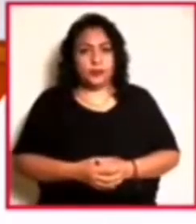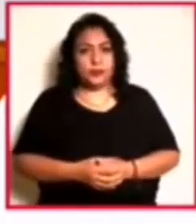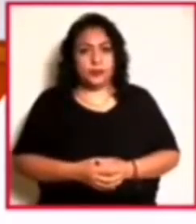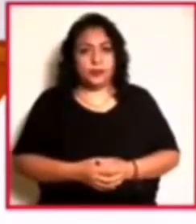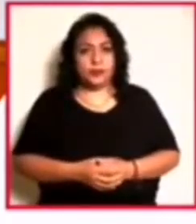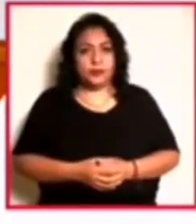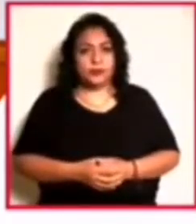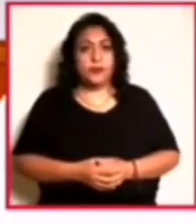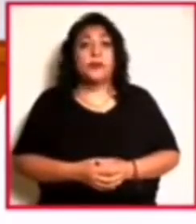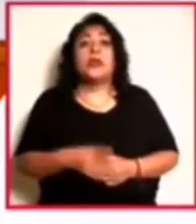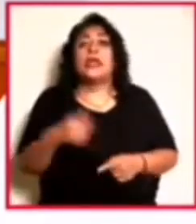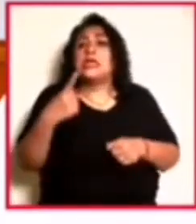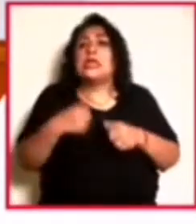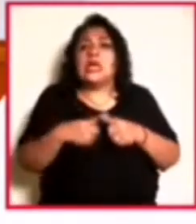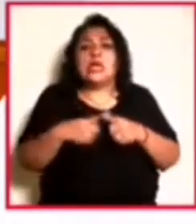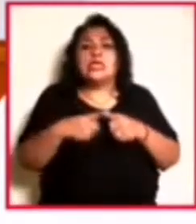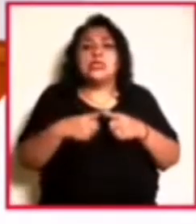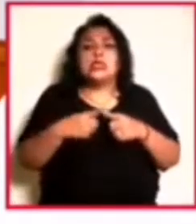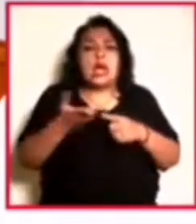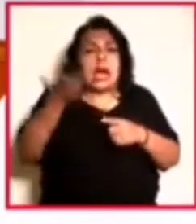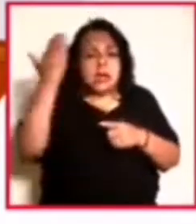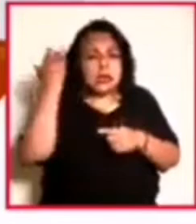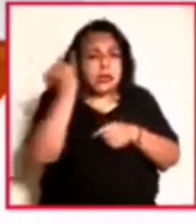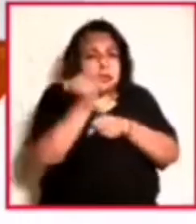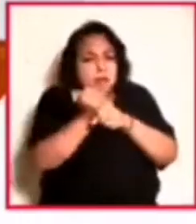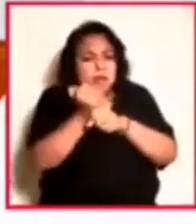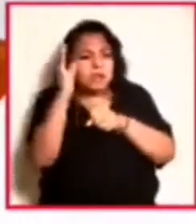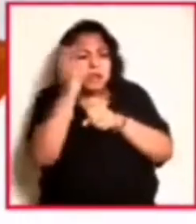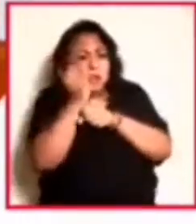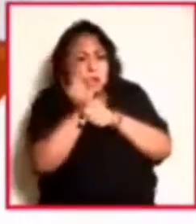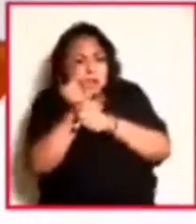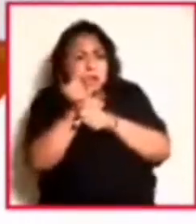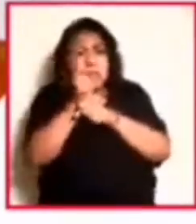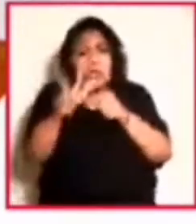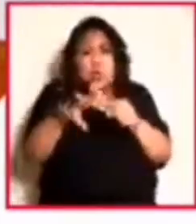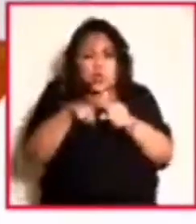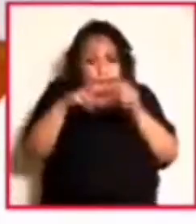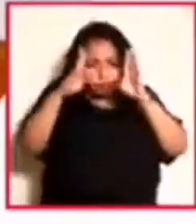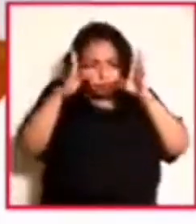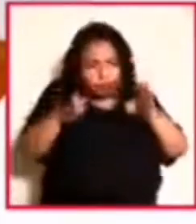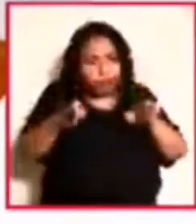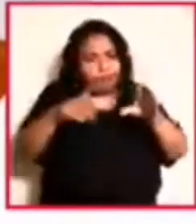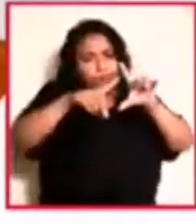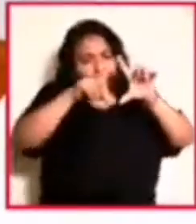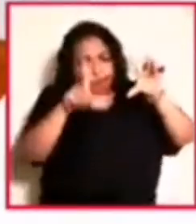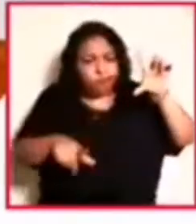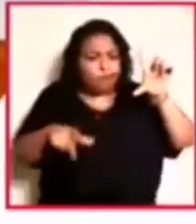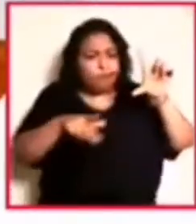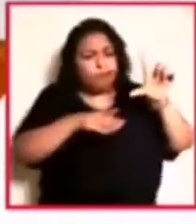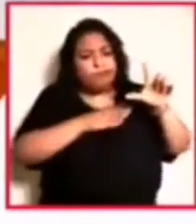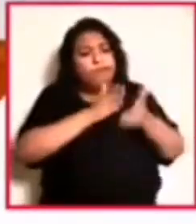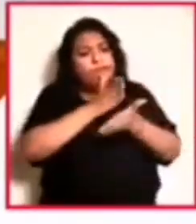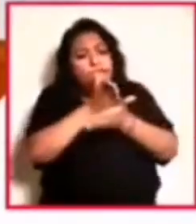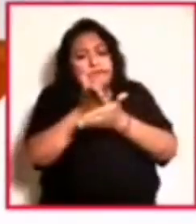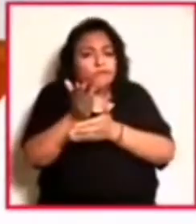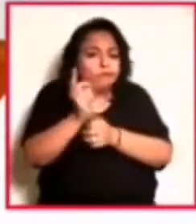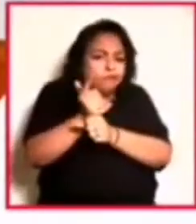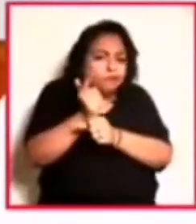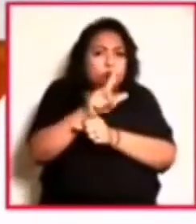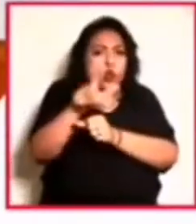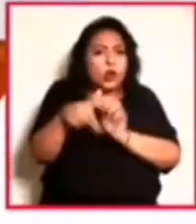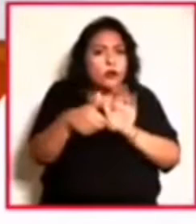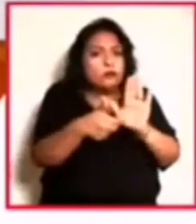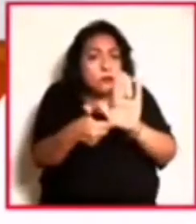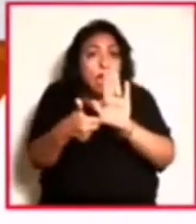¿Quiénes fueron los investigadores, científicos y naturistas que dedicaron su vida a recorrer el país y compartir sus descubrimientos? Para